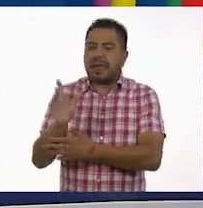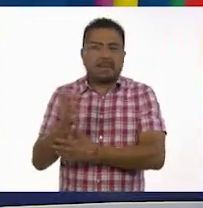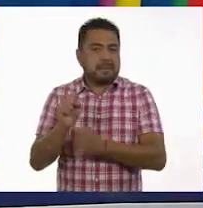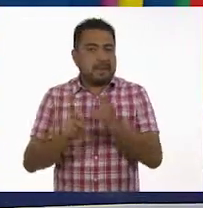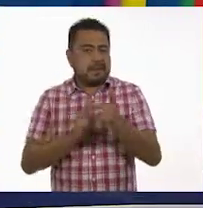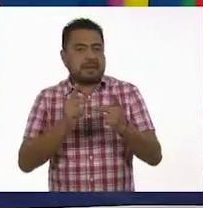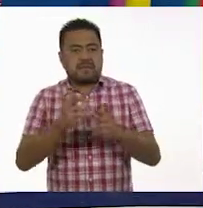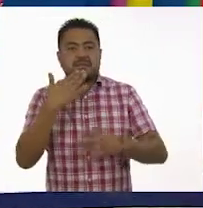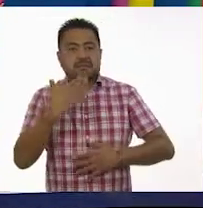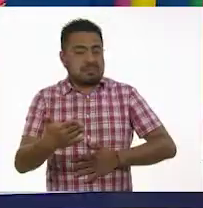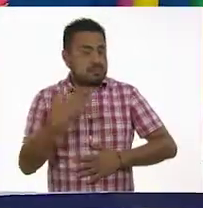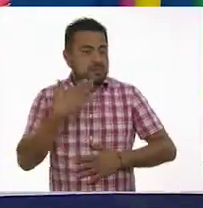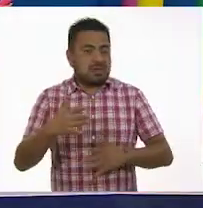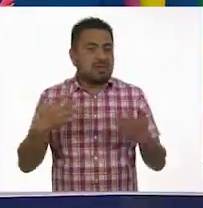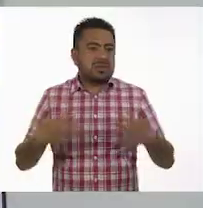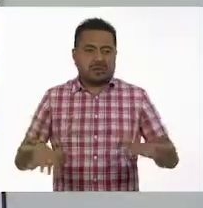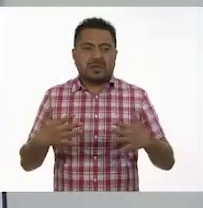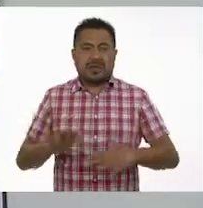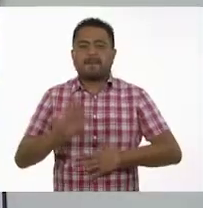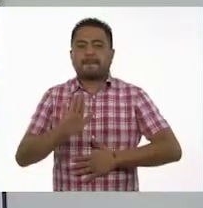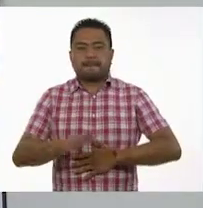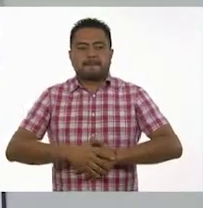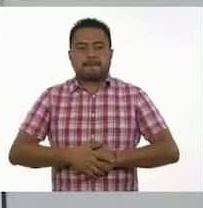Muy bien. Muy bien.